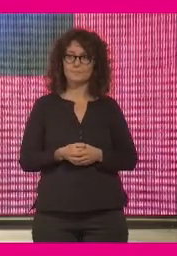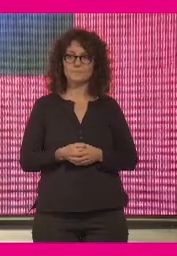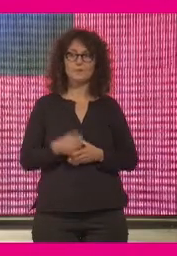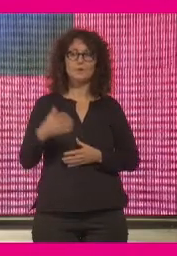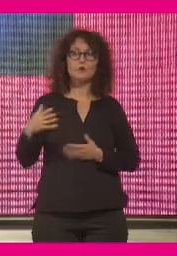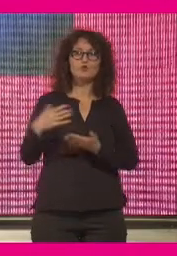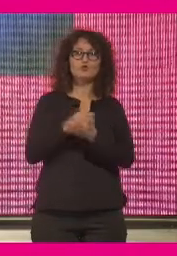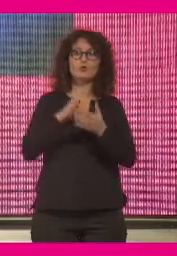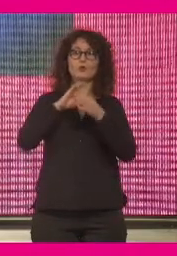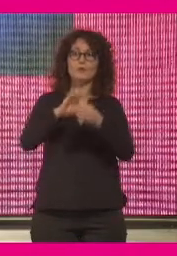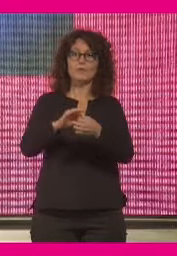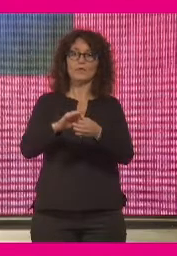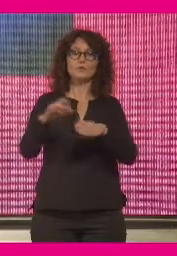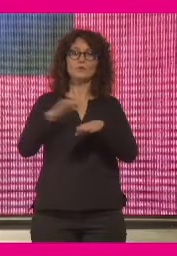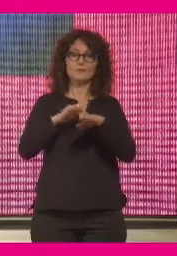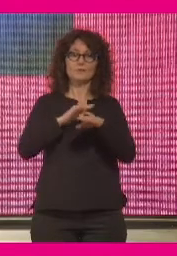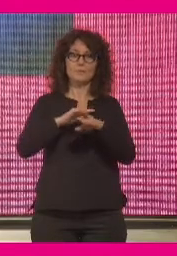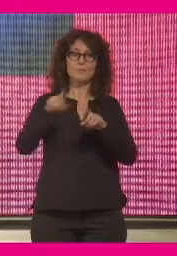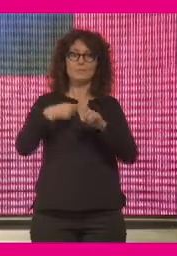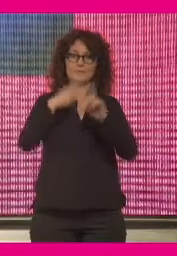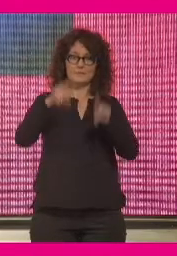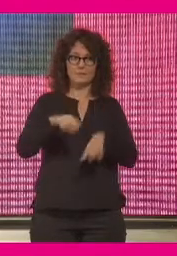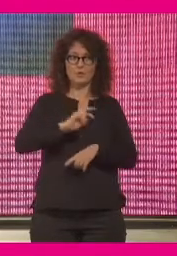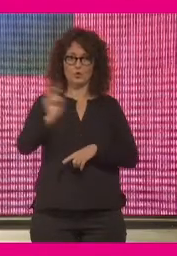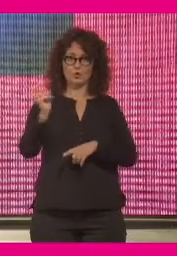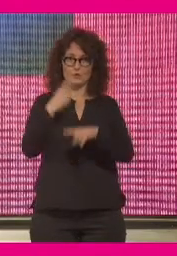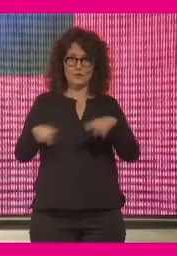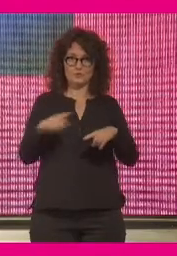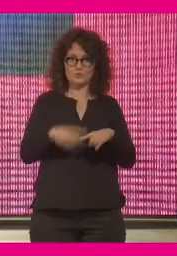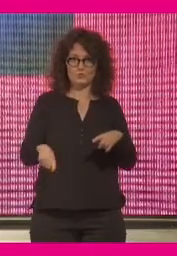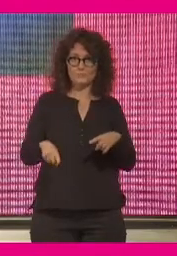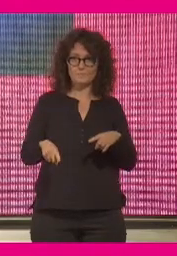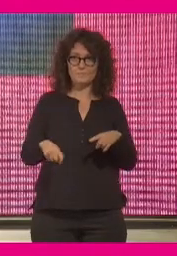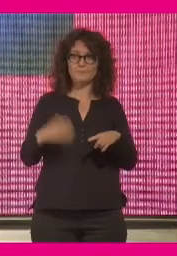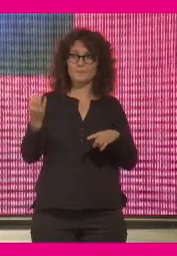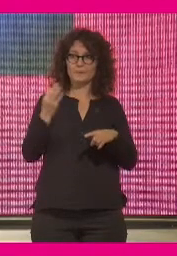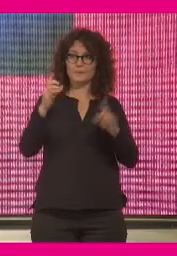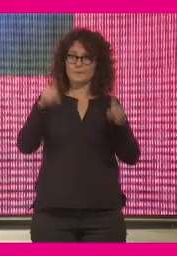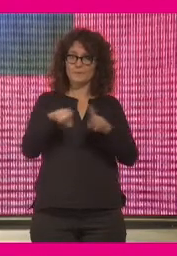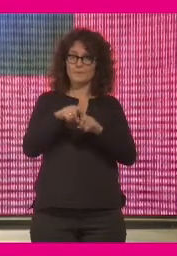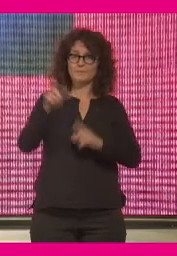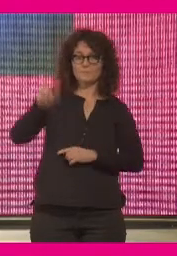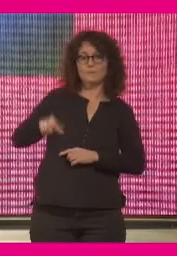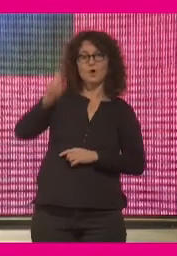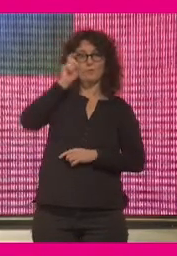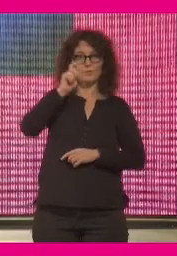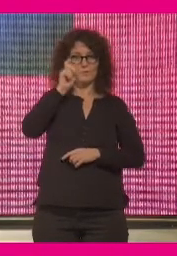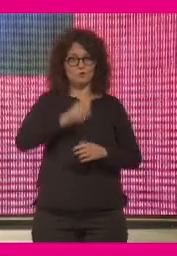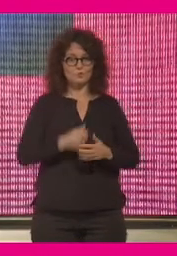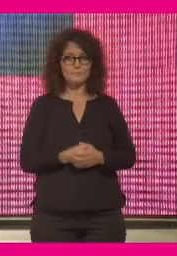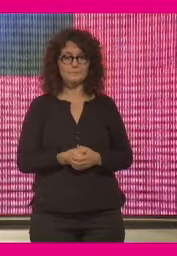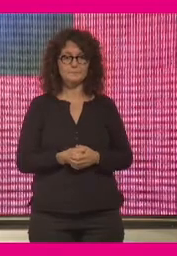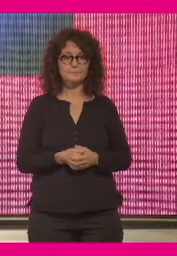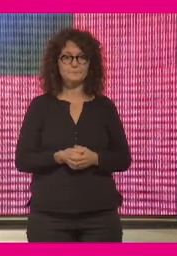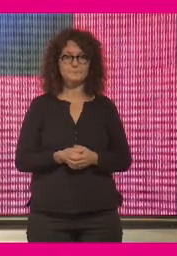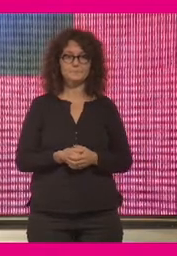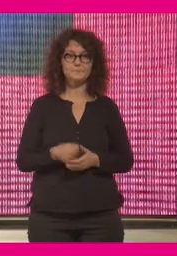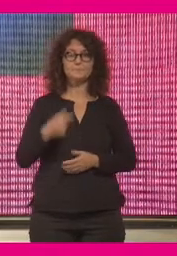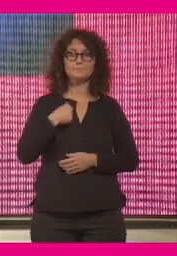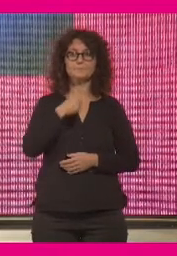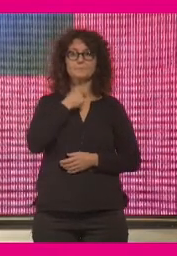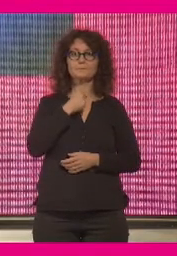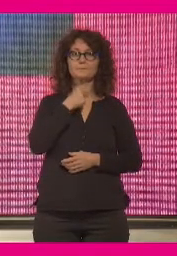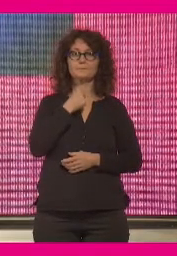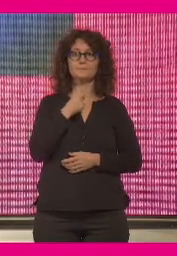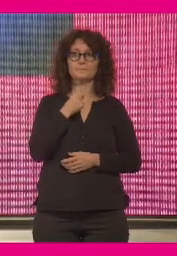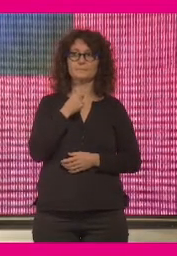ver con digitalización y que tienen que ver con más cosas. Por eso me parece importante la aportación aquí del profesor Pita Miguel, donde me gustaría